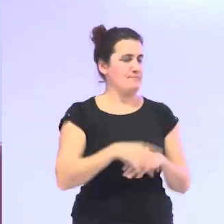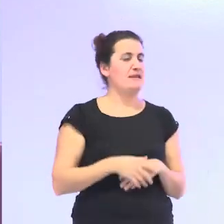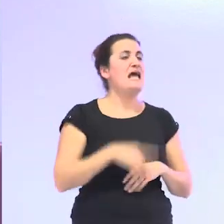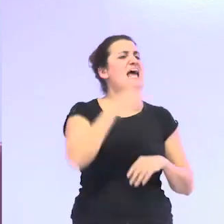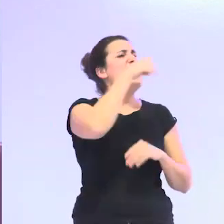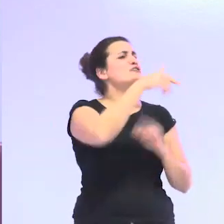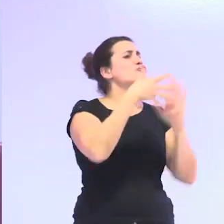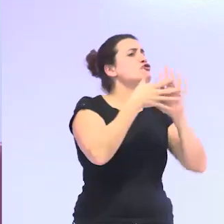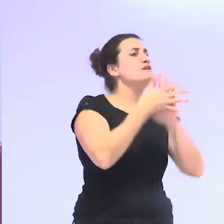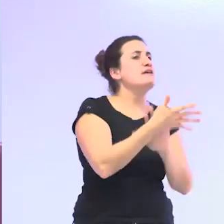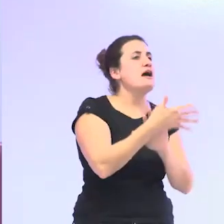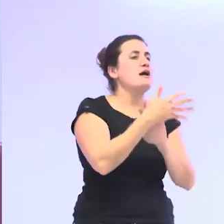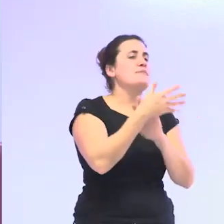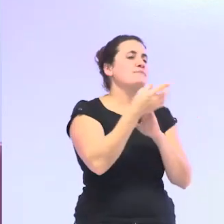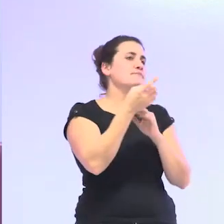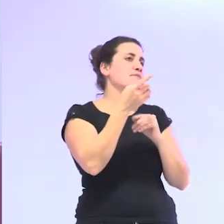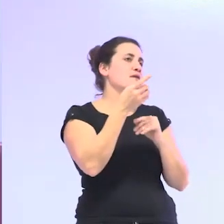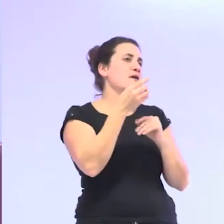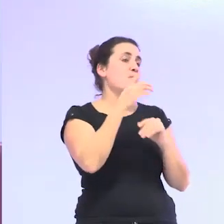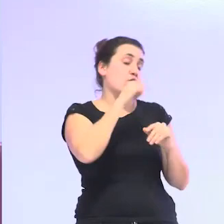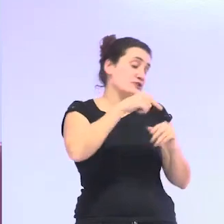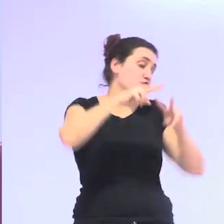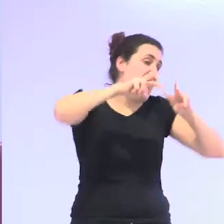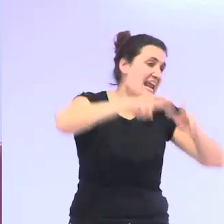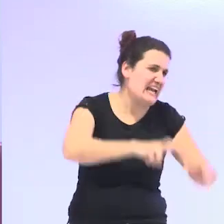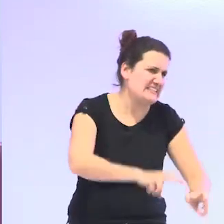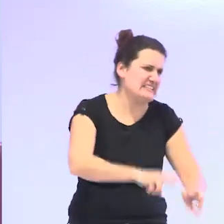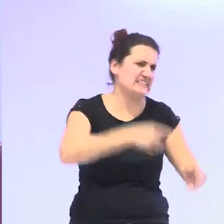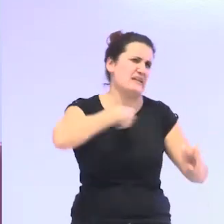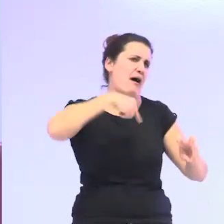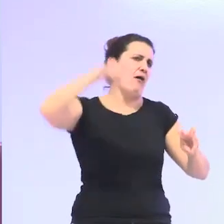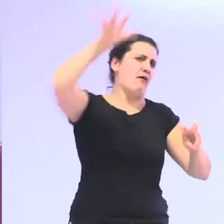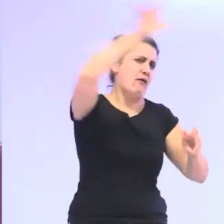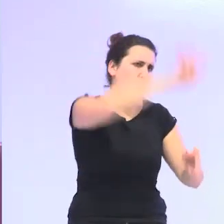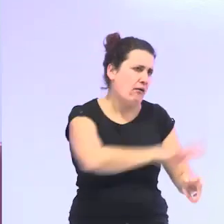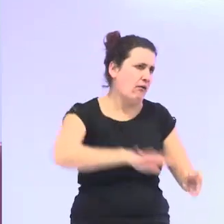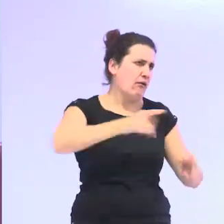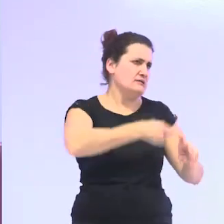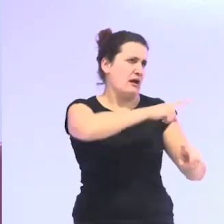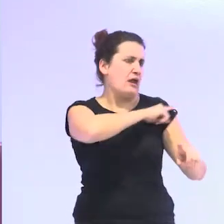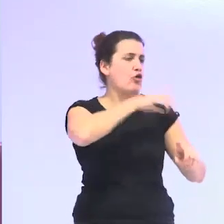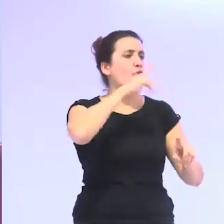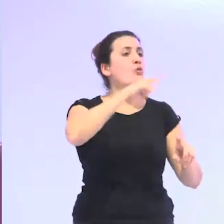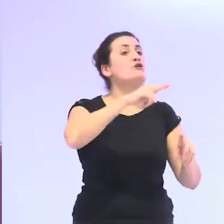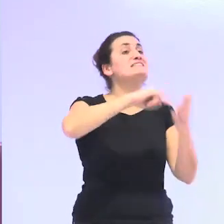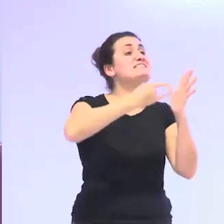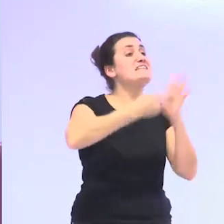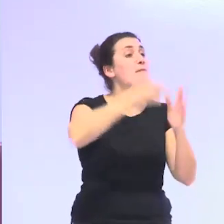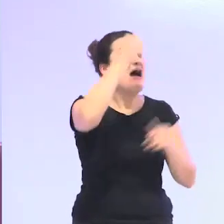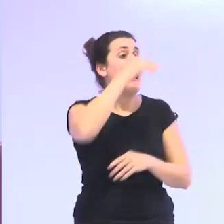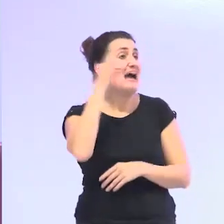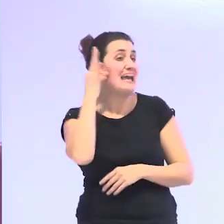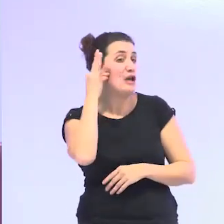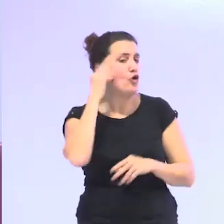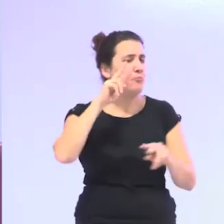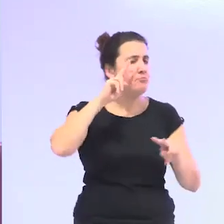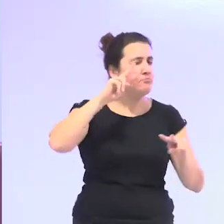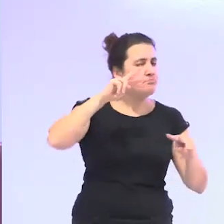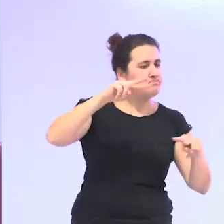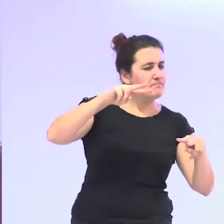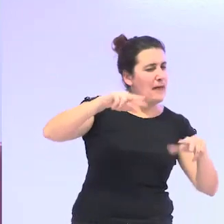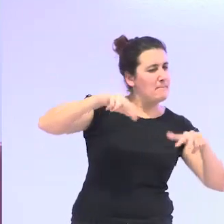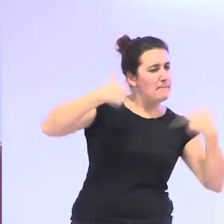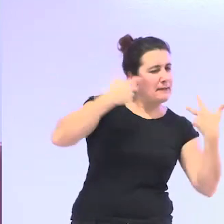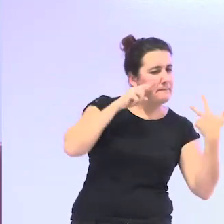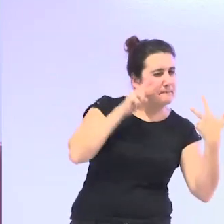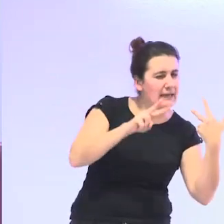decir porque eso sería un análisis sobre todo macroestructural es decir el género y el sistema de género lo que nos permite ver es que